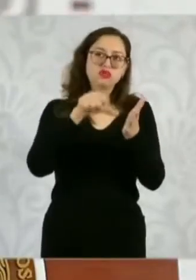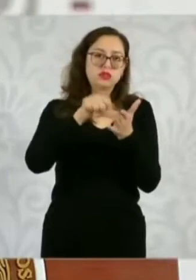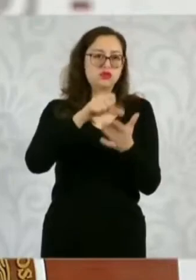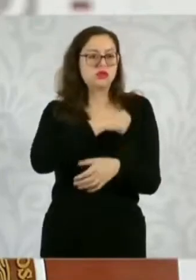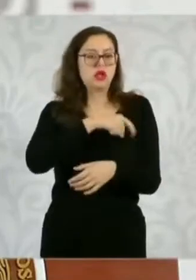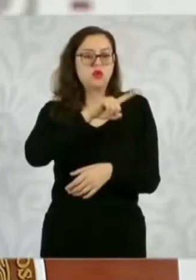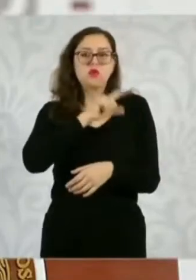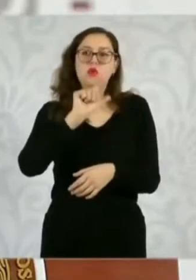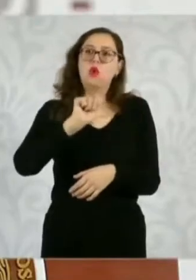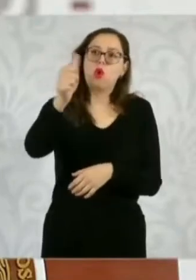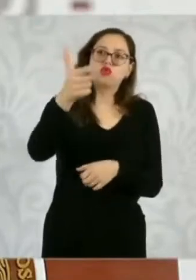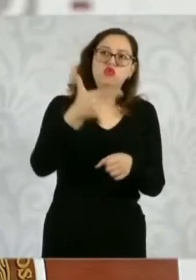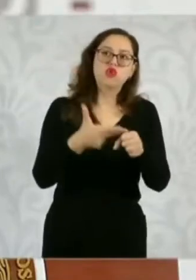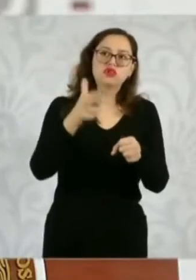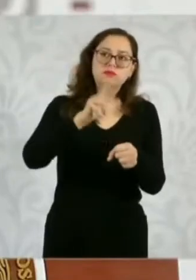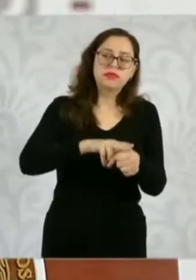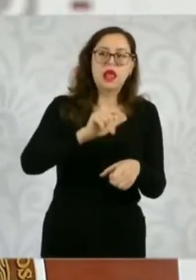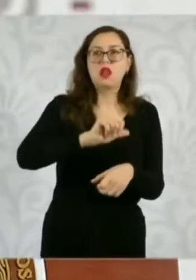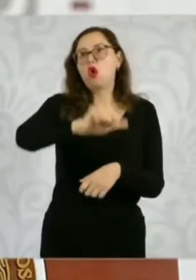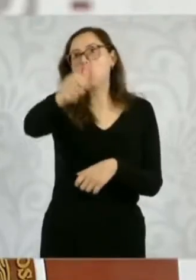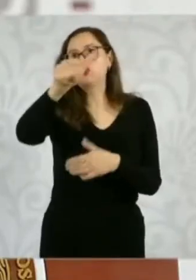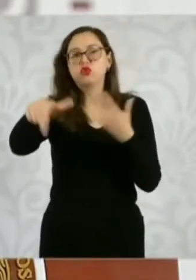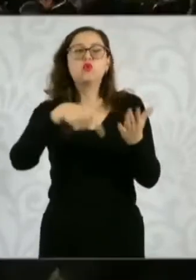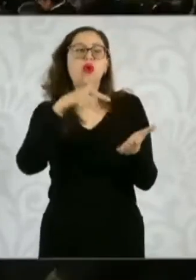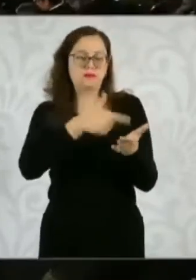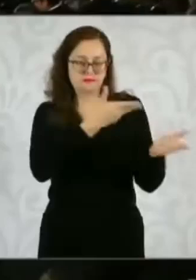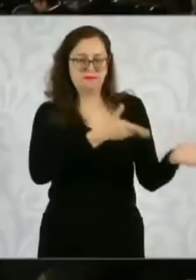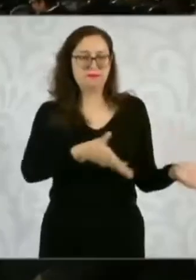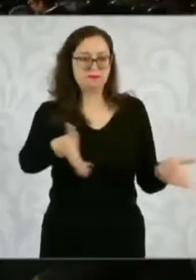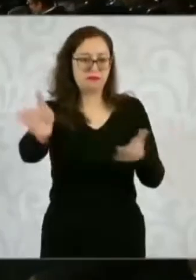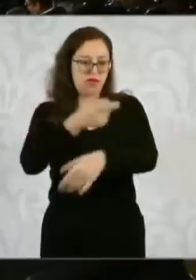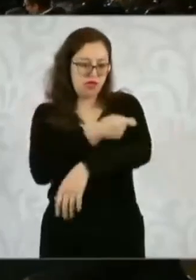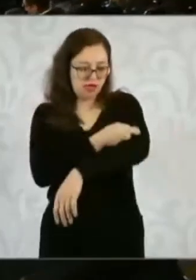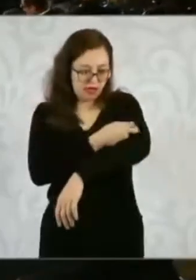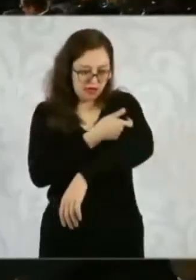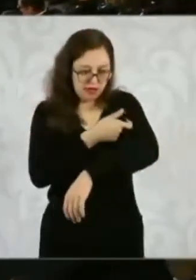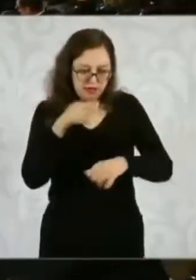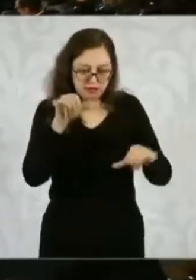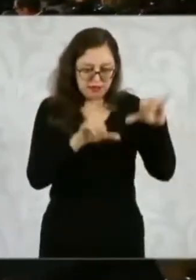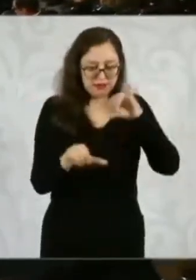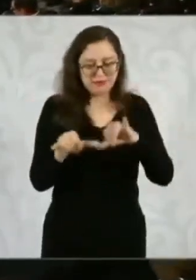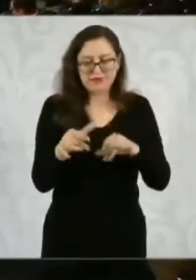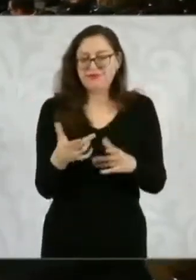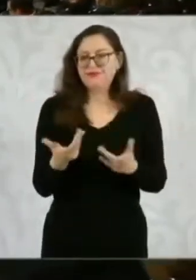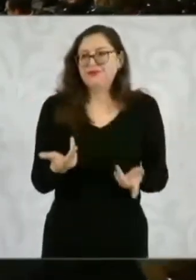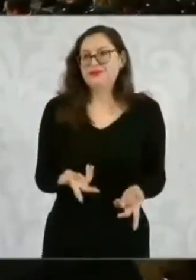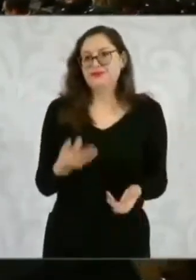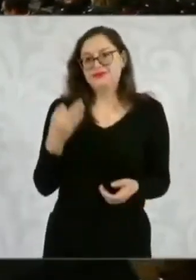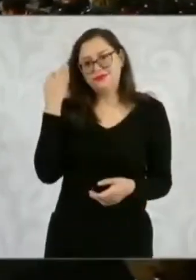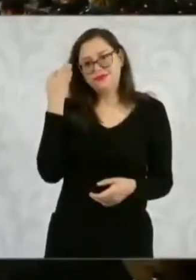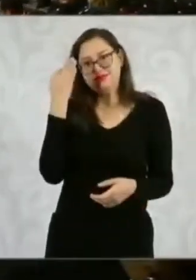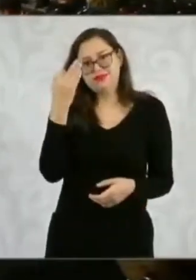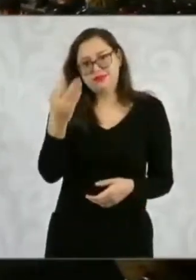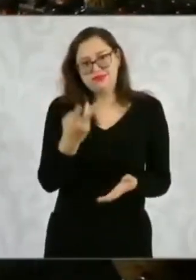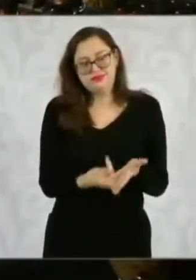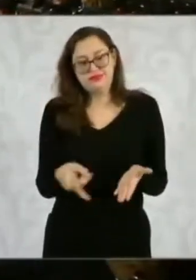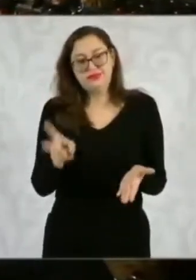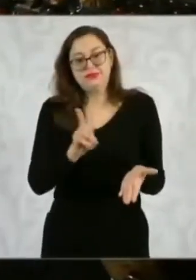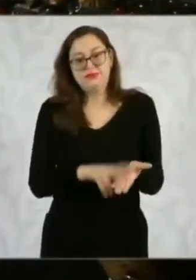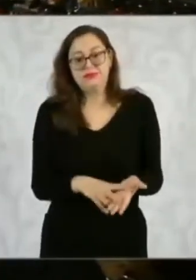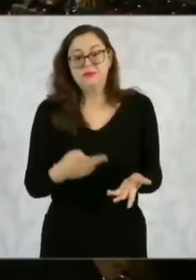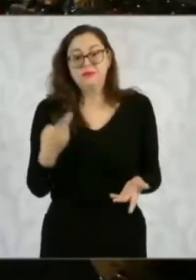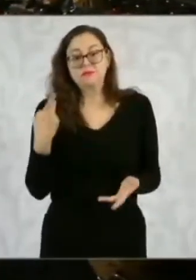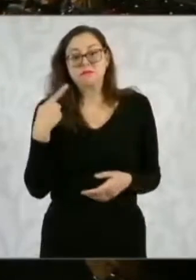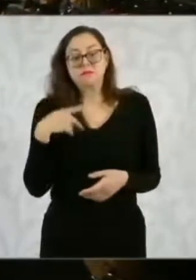salud o al hospital más cercano. Si nosotros facilitamos para que en los centros de salud se puedan